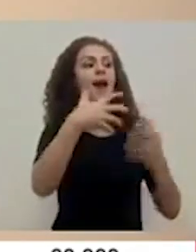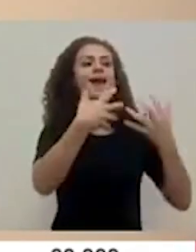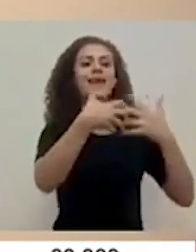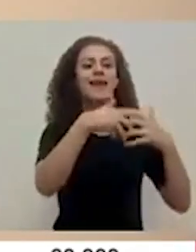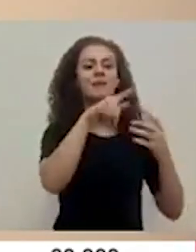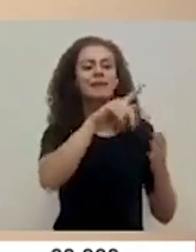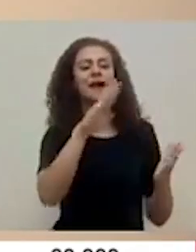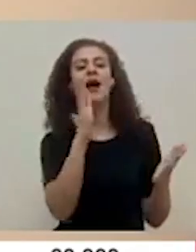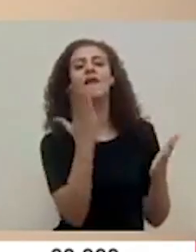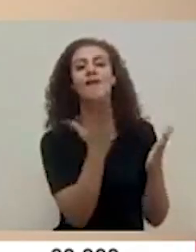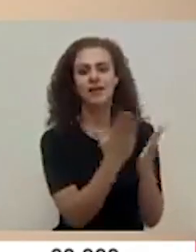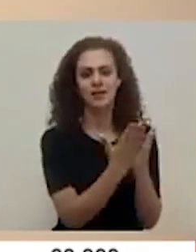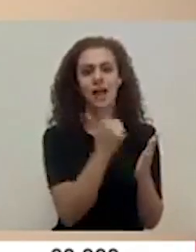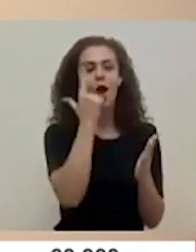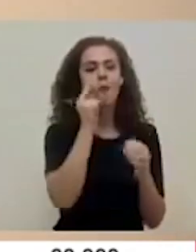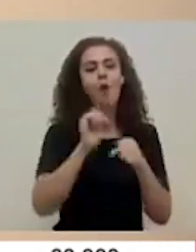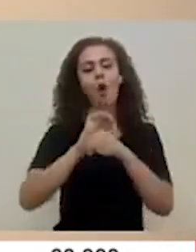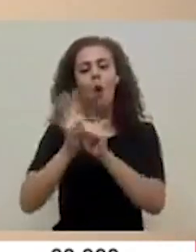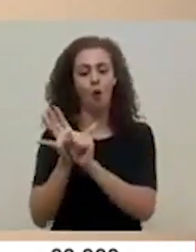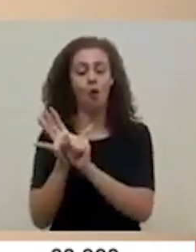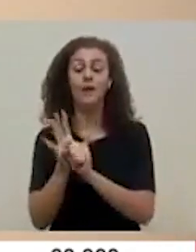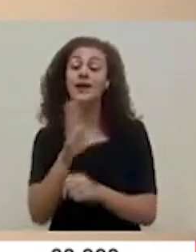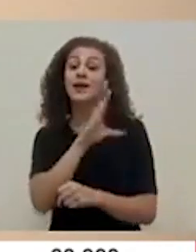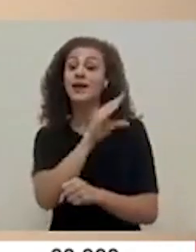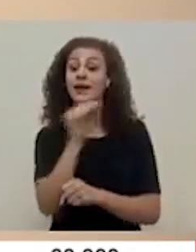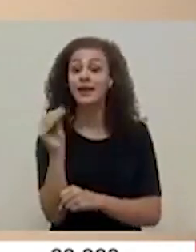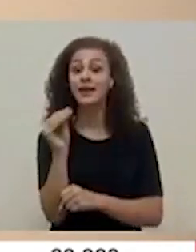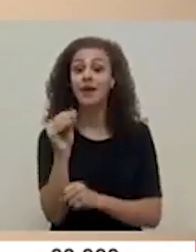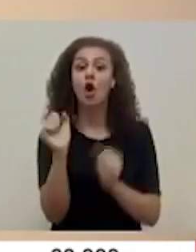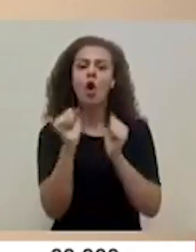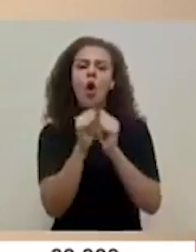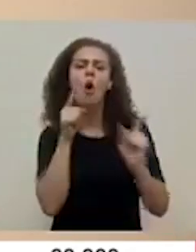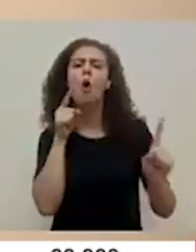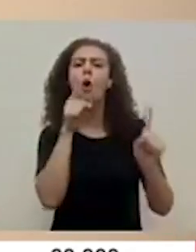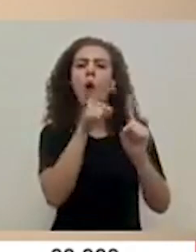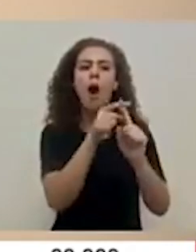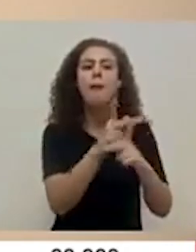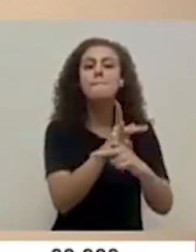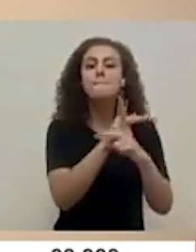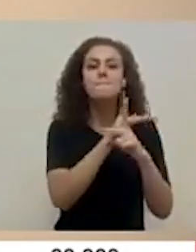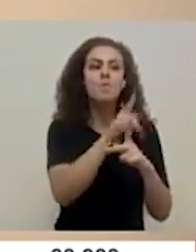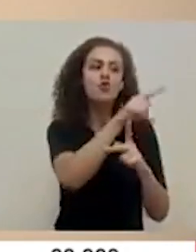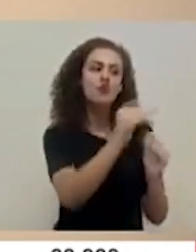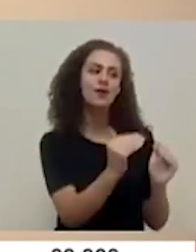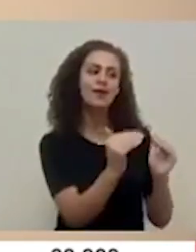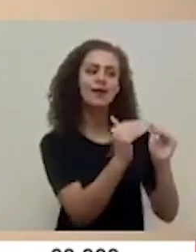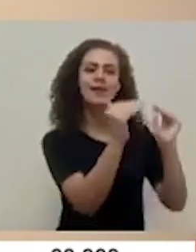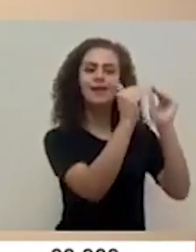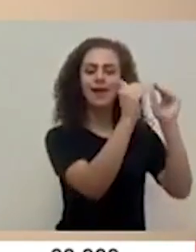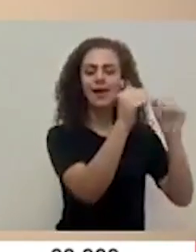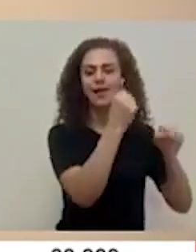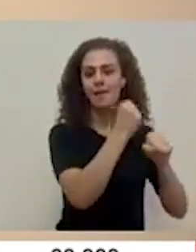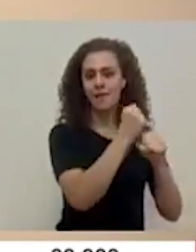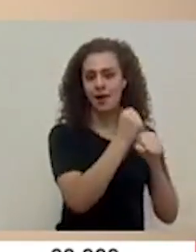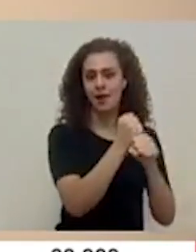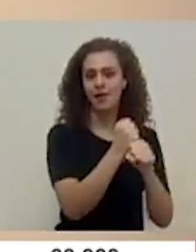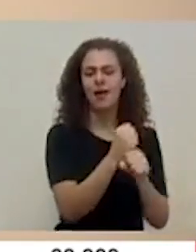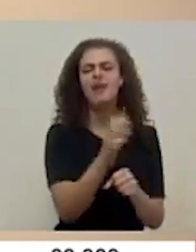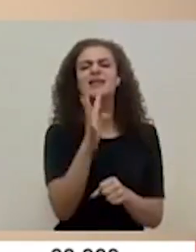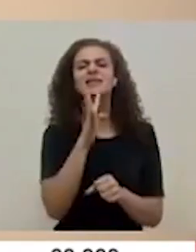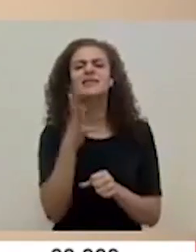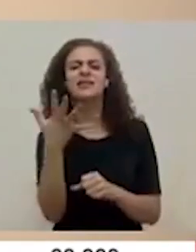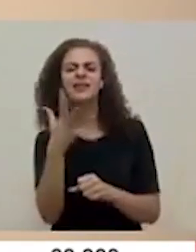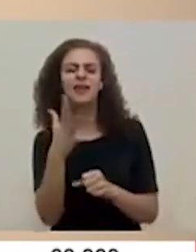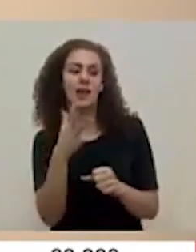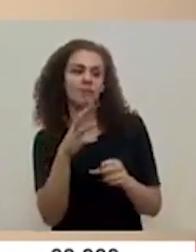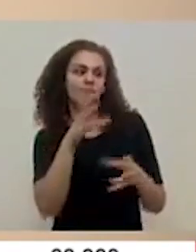afectadas por el COVID y con el objetivo de proteger ese nivel de empleo. Estamos hablando de un